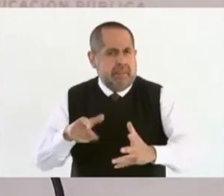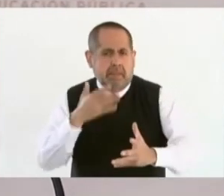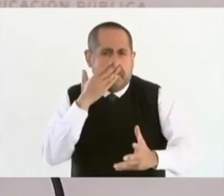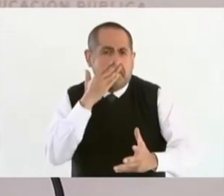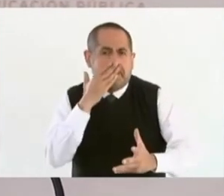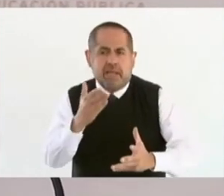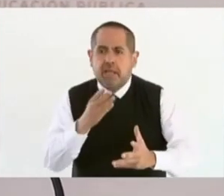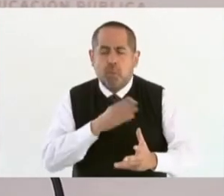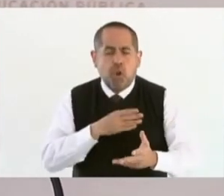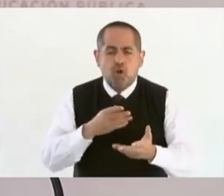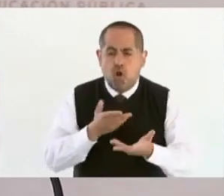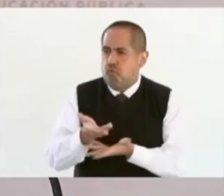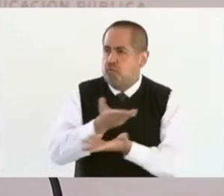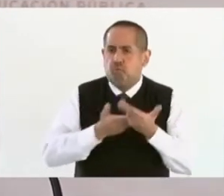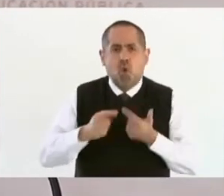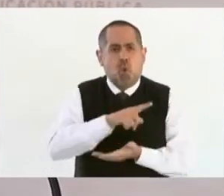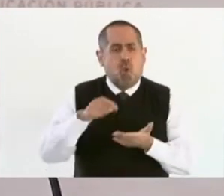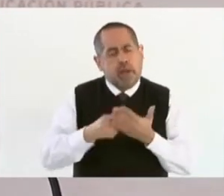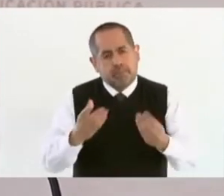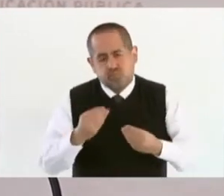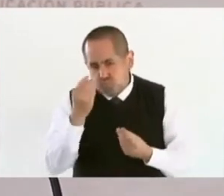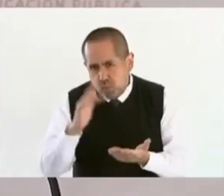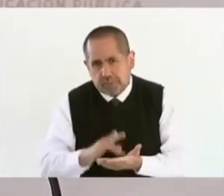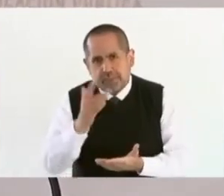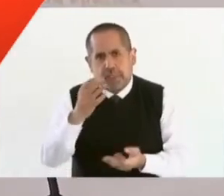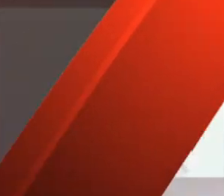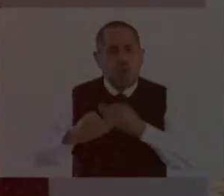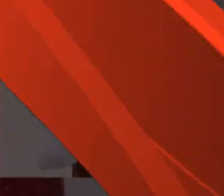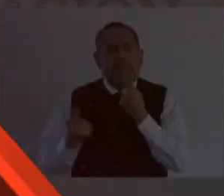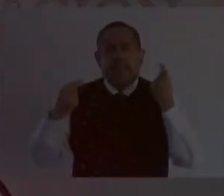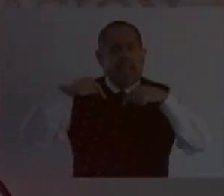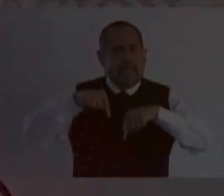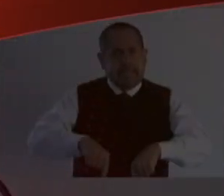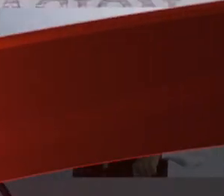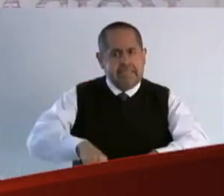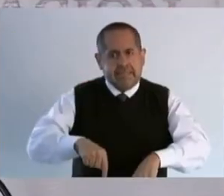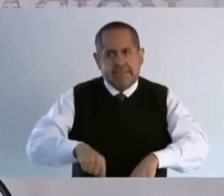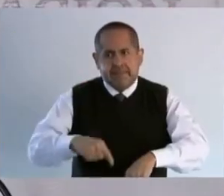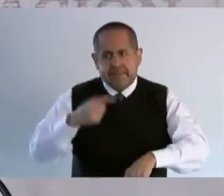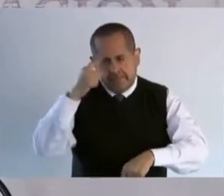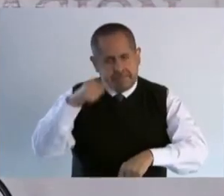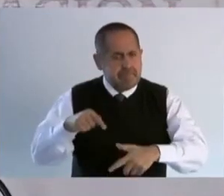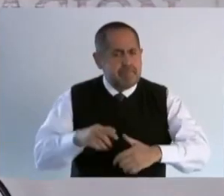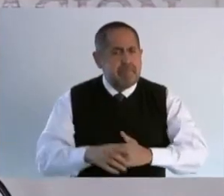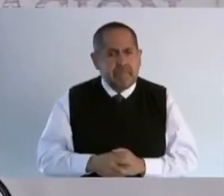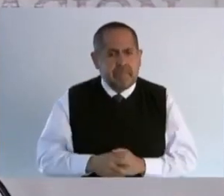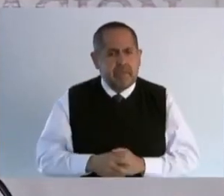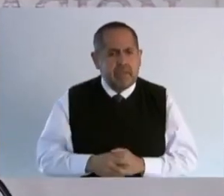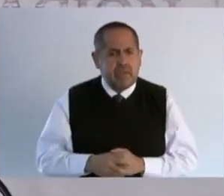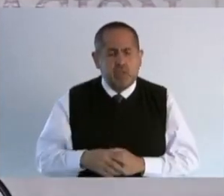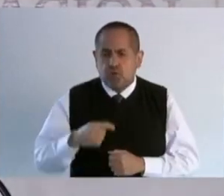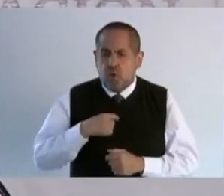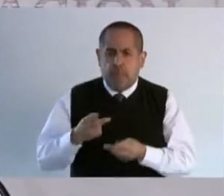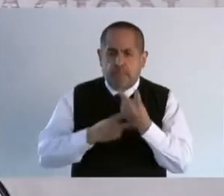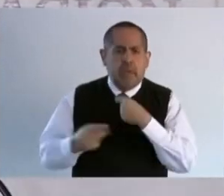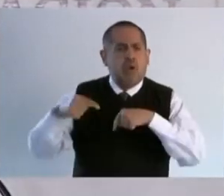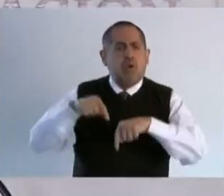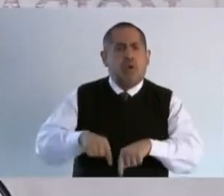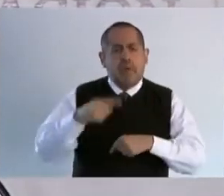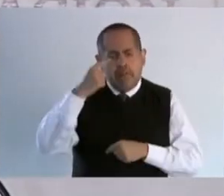tengamos de compartir este espacio. Muchísimas gracias a todos ustedes. Vengo pues a